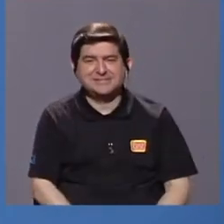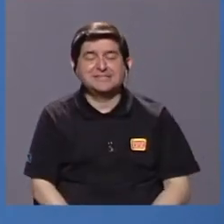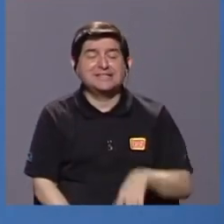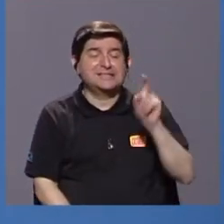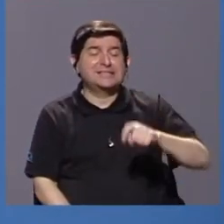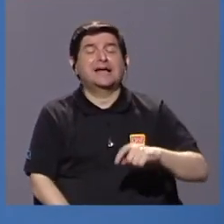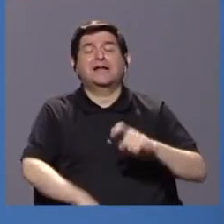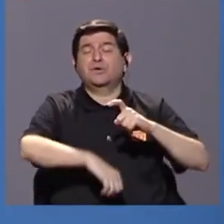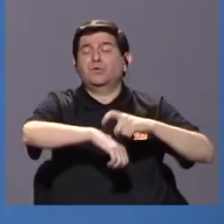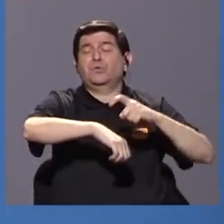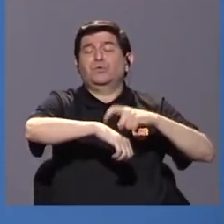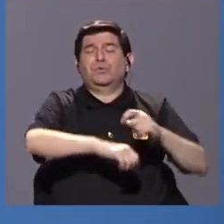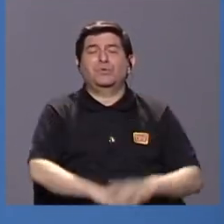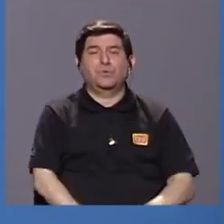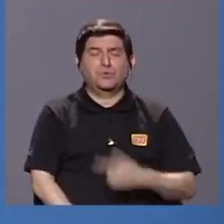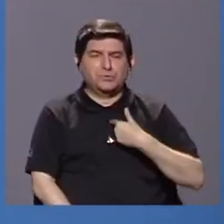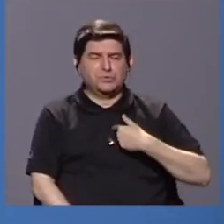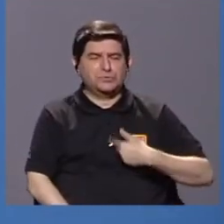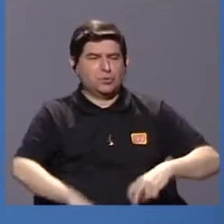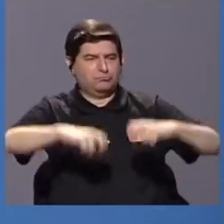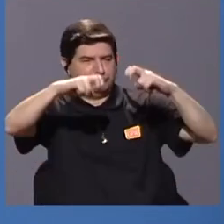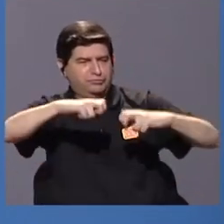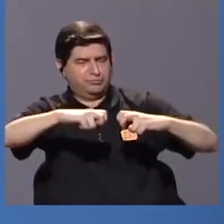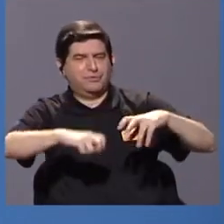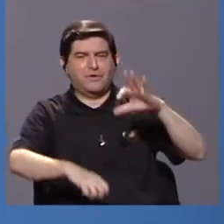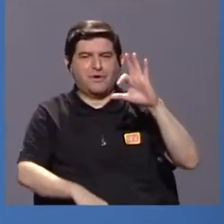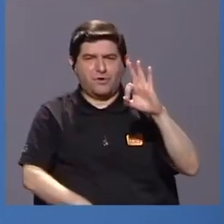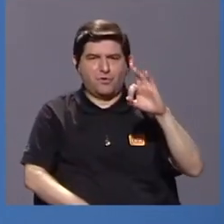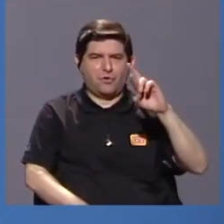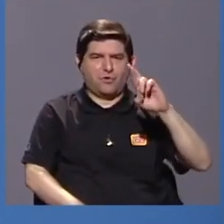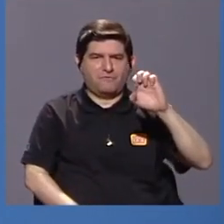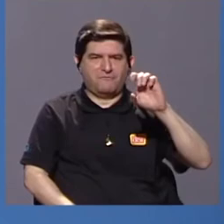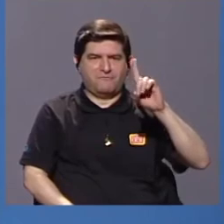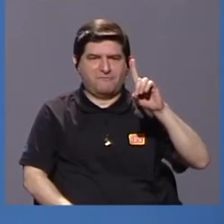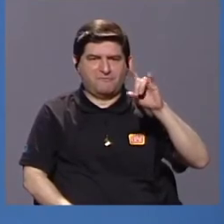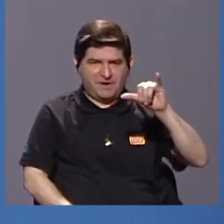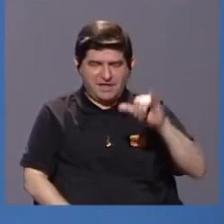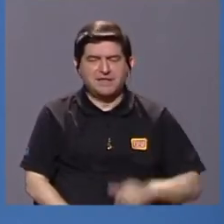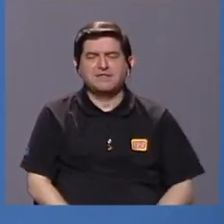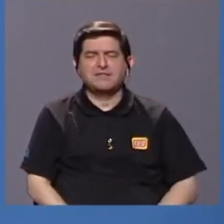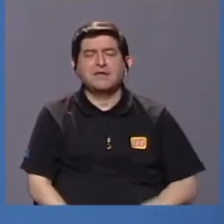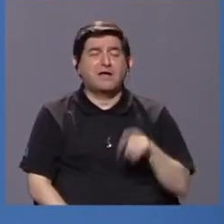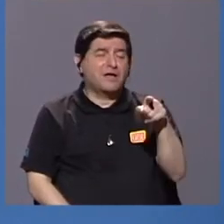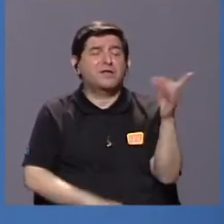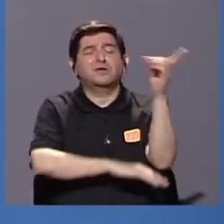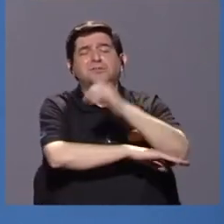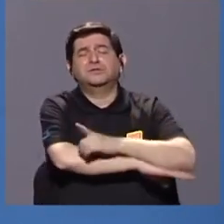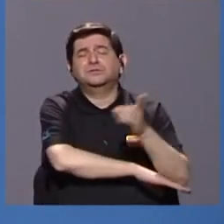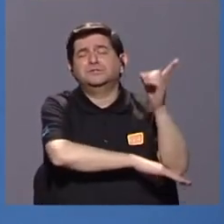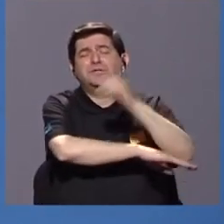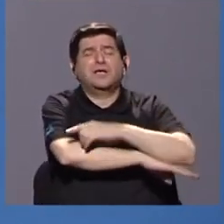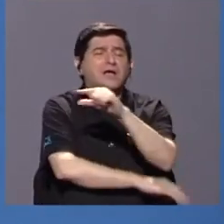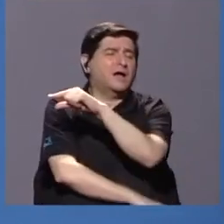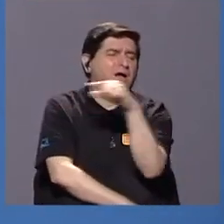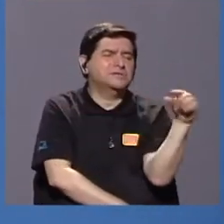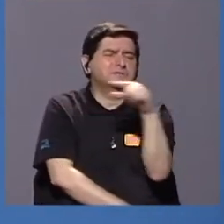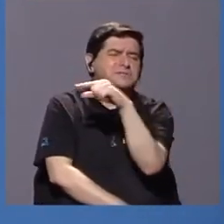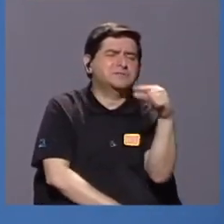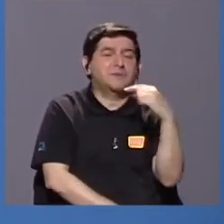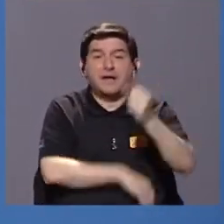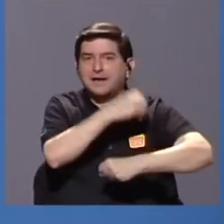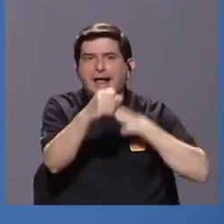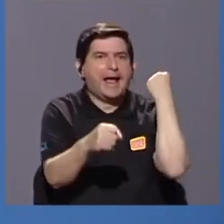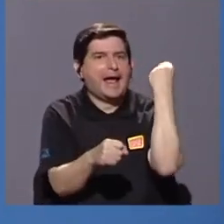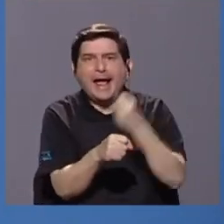mucho tiempo. Sentarme con Freddy y trabajar con Freddy muchos días, muchas semanas, ¿verdad? Estamos hablando de trabajo de